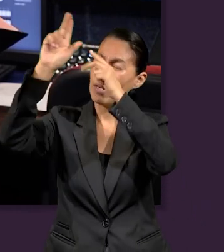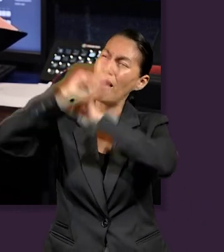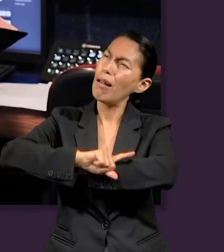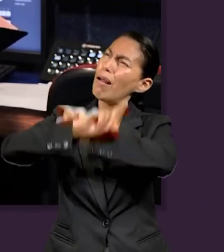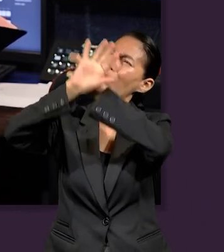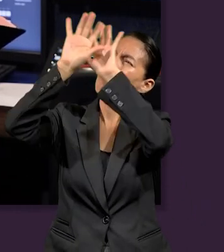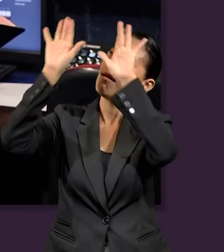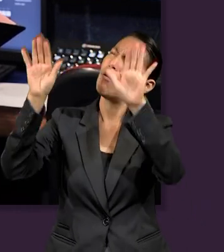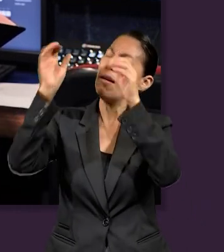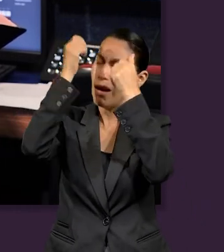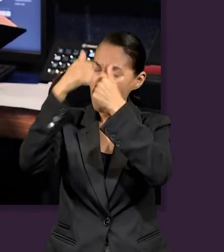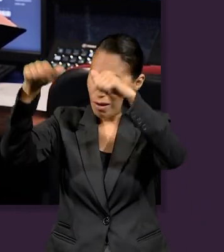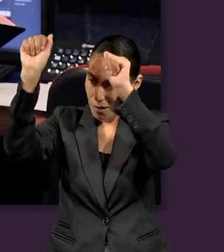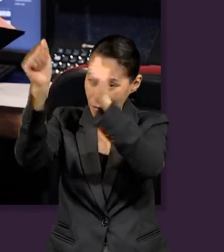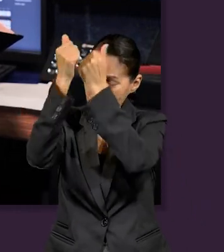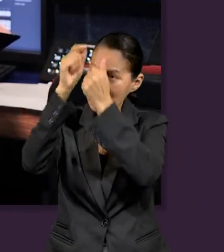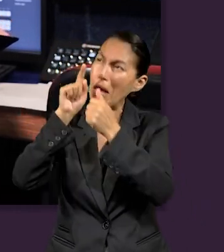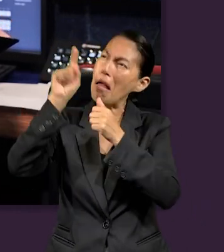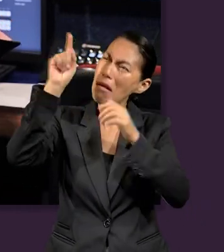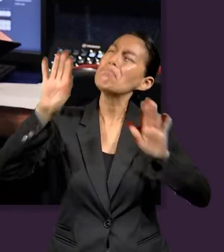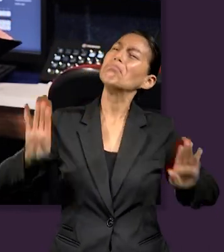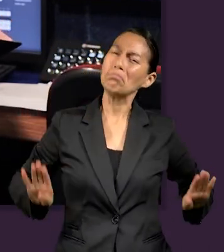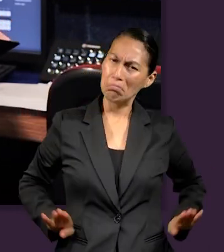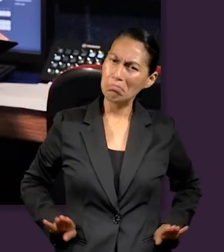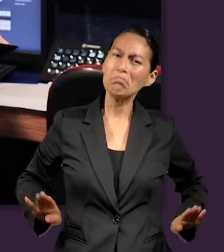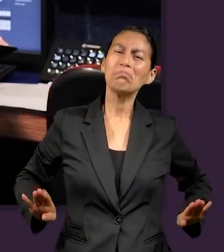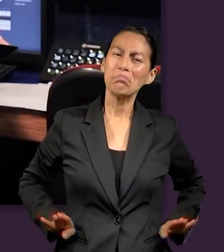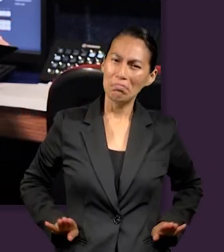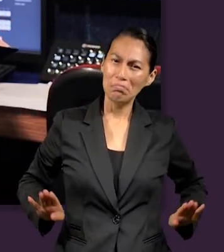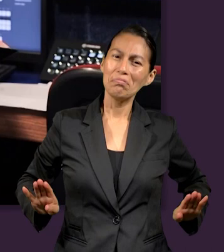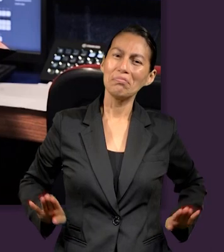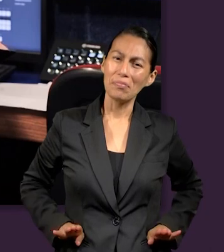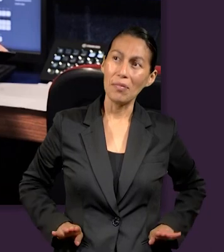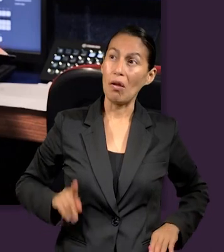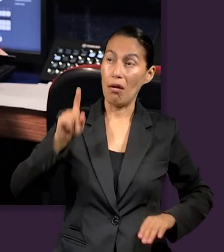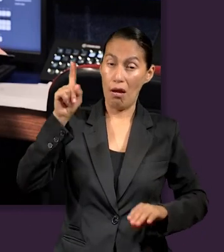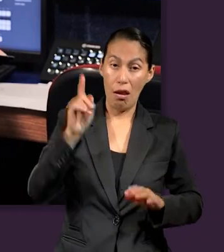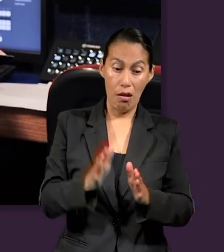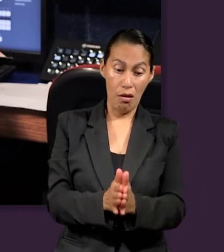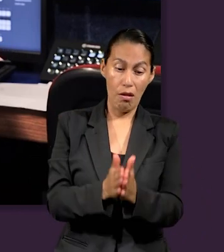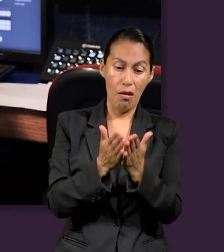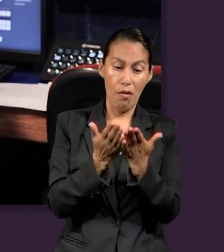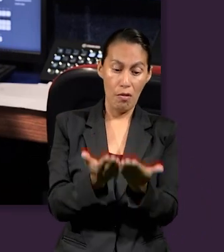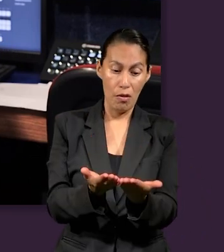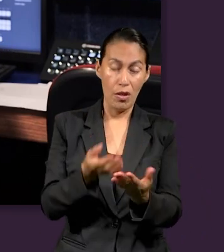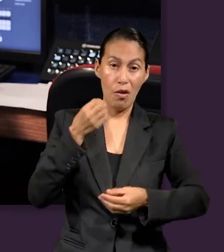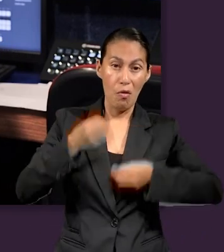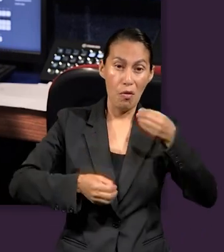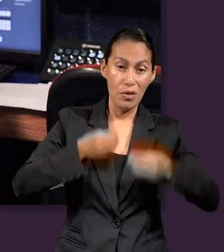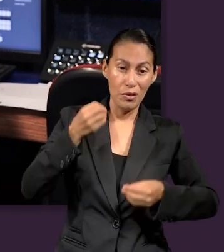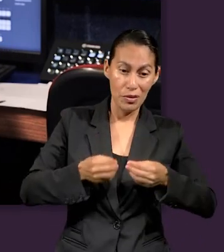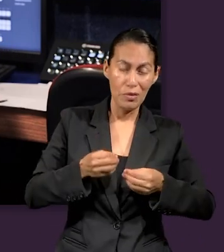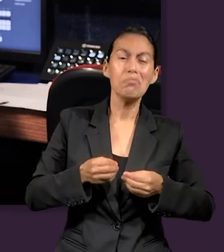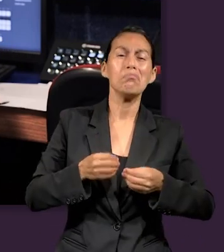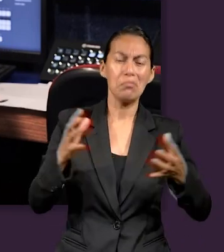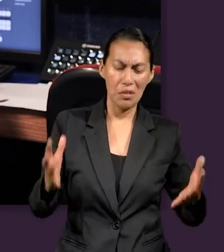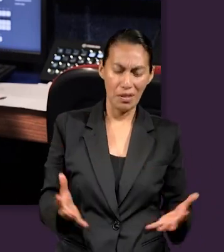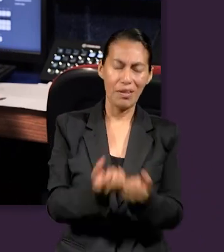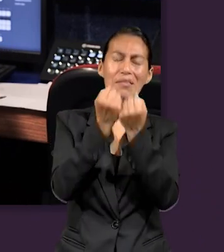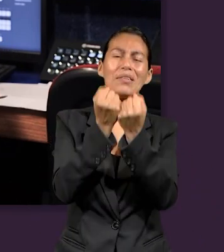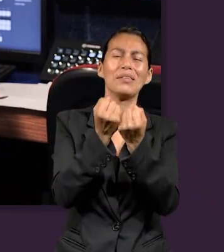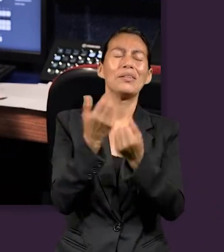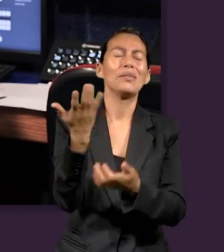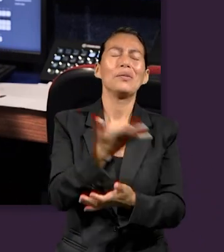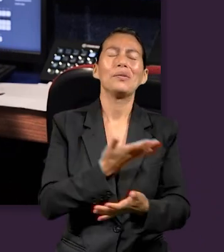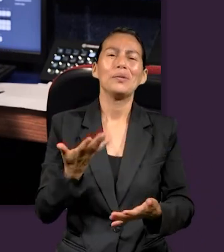sabiduría, la fortaleza, la honra, la gloria y la alabanza. Digno es el cordero de